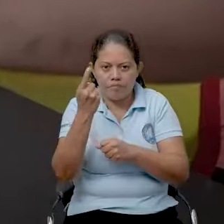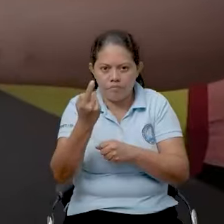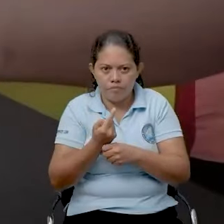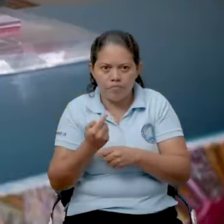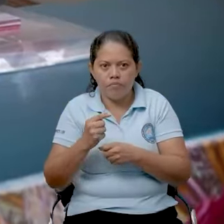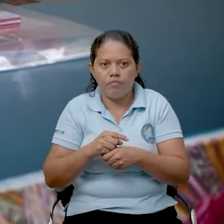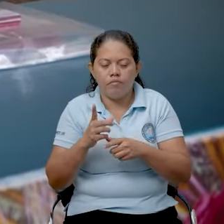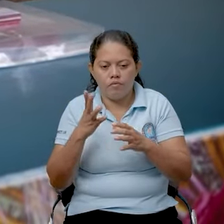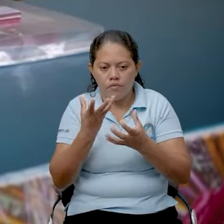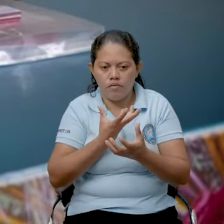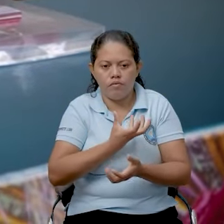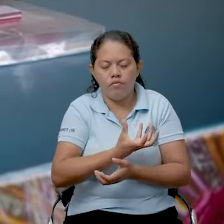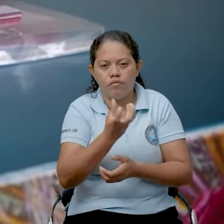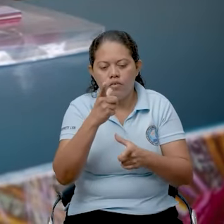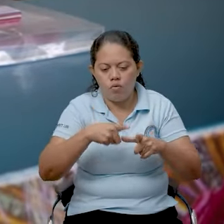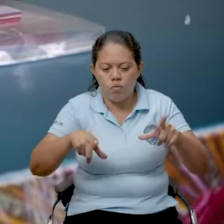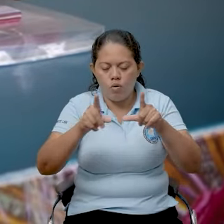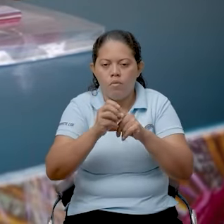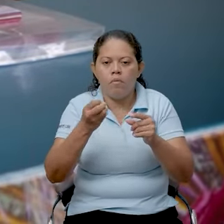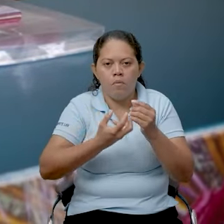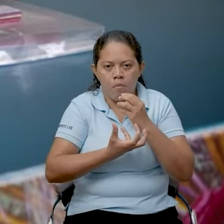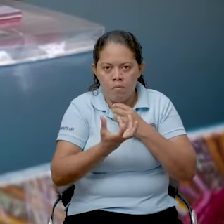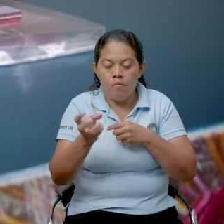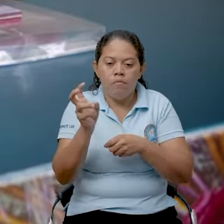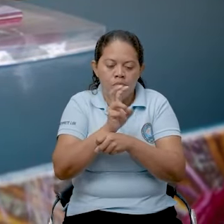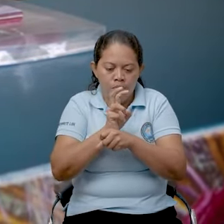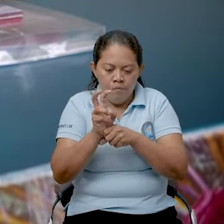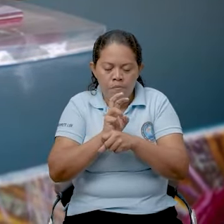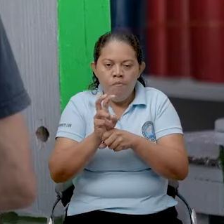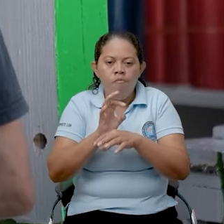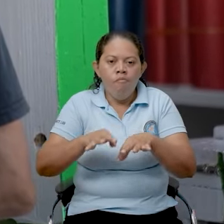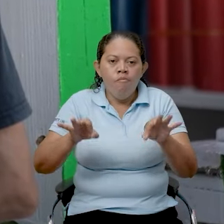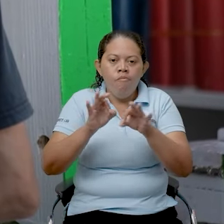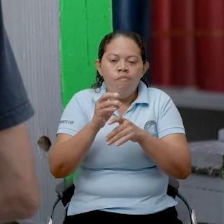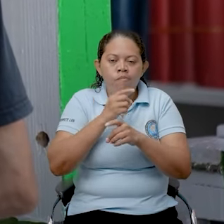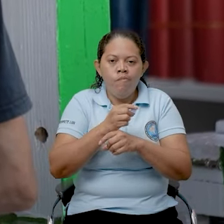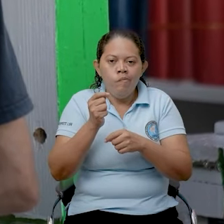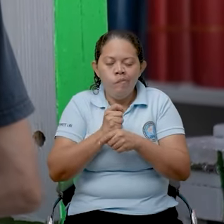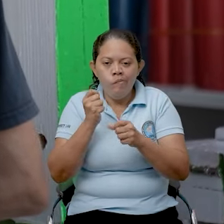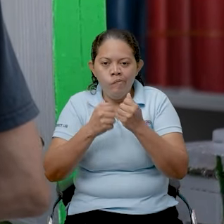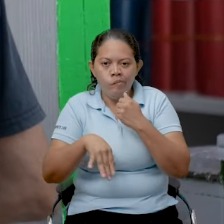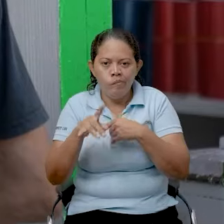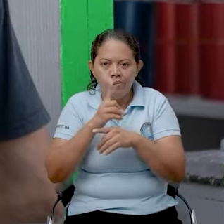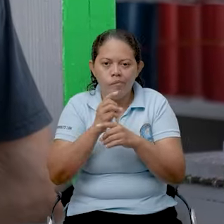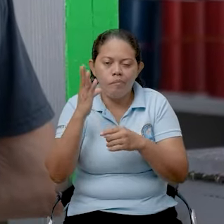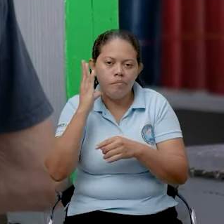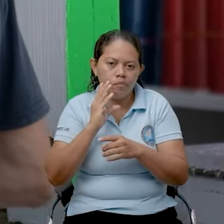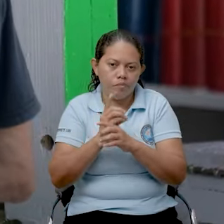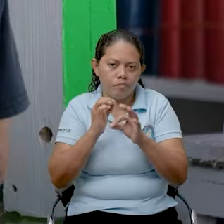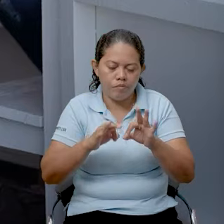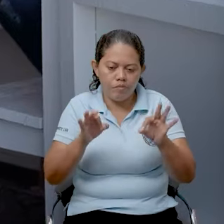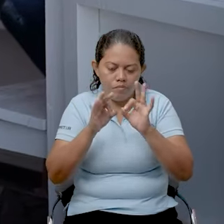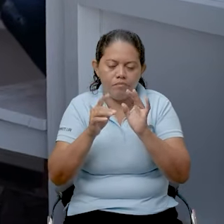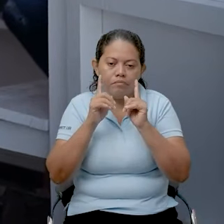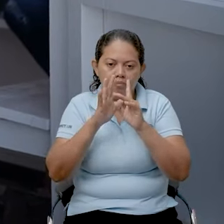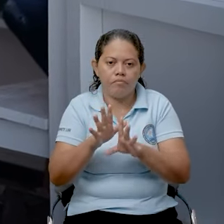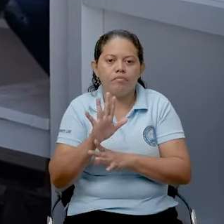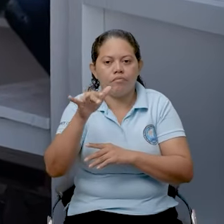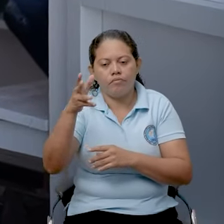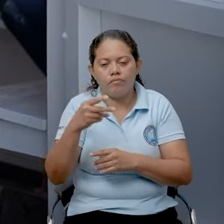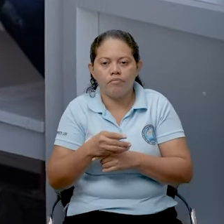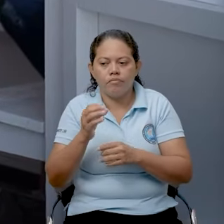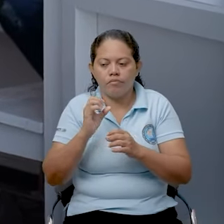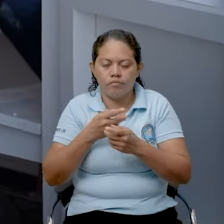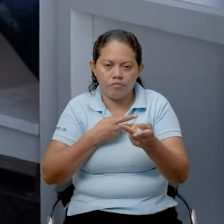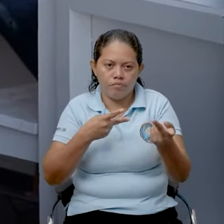viene la parte de movilización, que también es supervisada, para que se realice con la mayor seguridad posible. También la